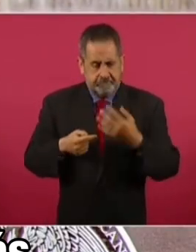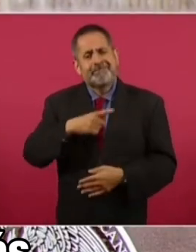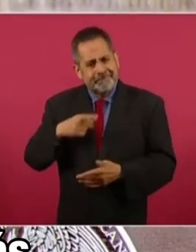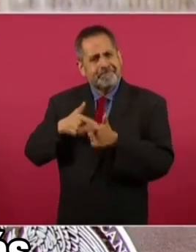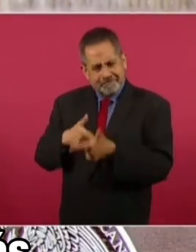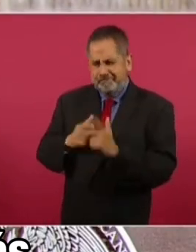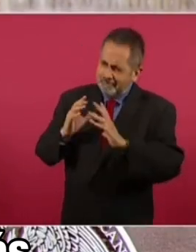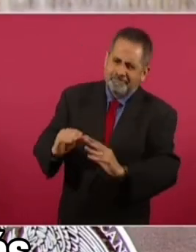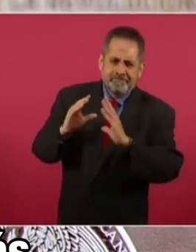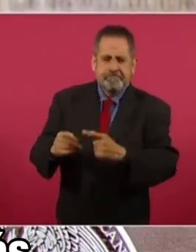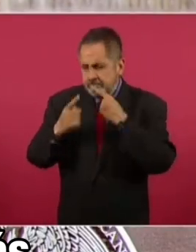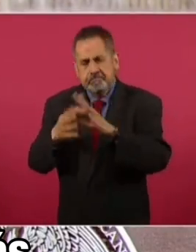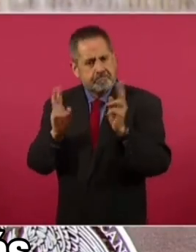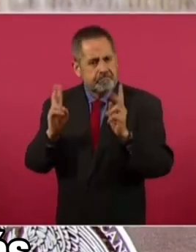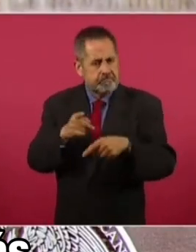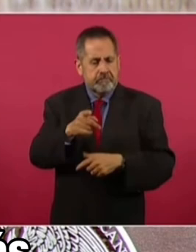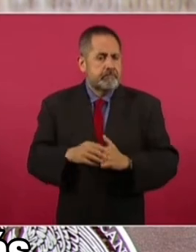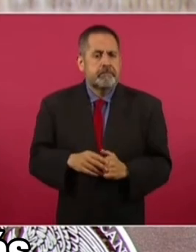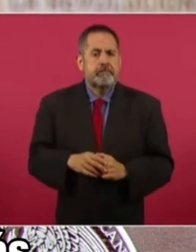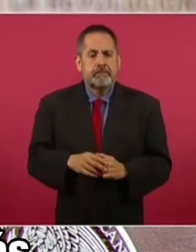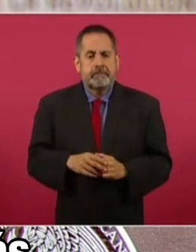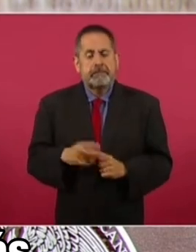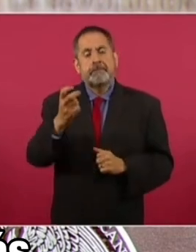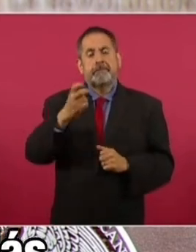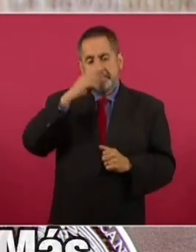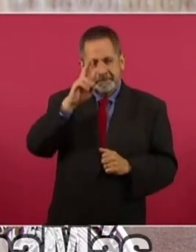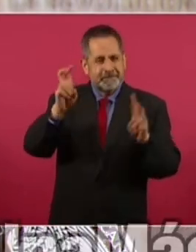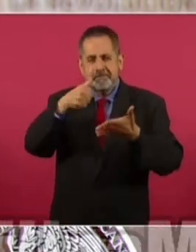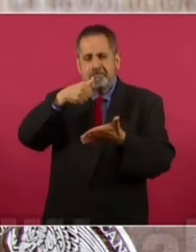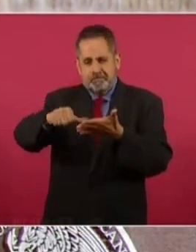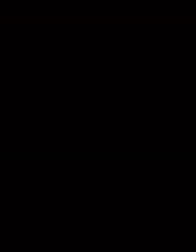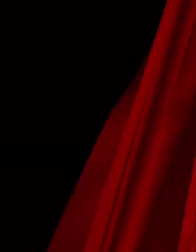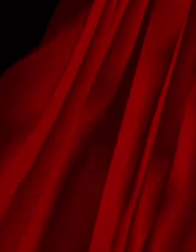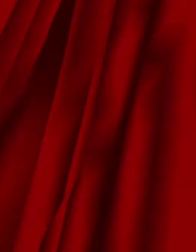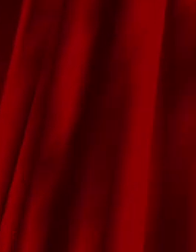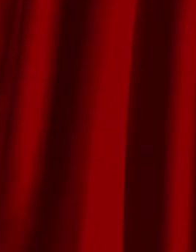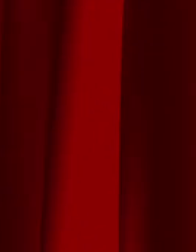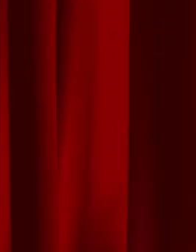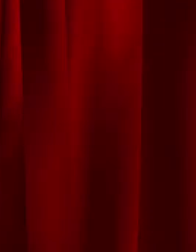que seguir tratándolo. Por eso lo de la cartilla moral.